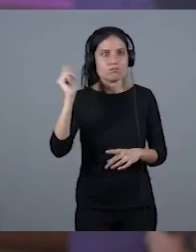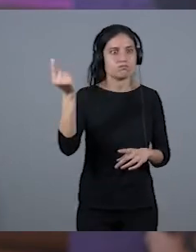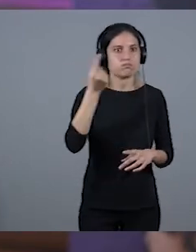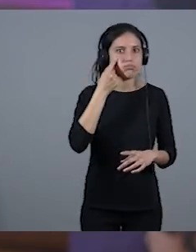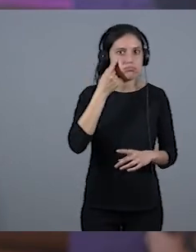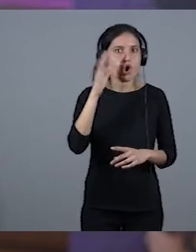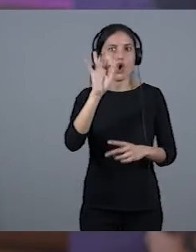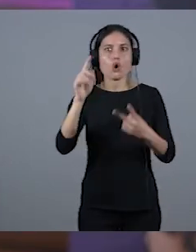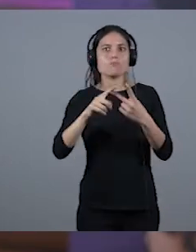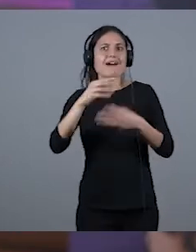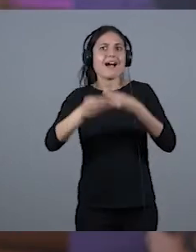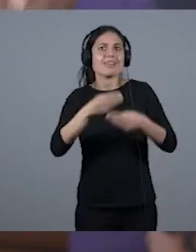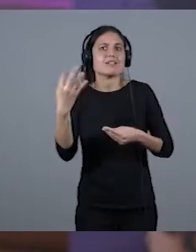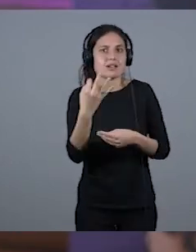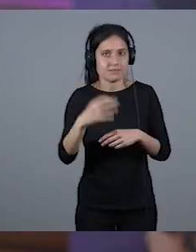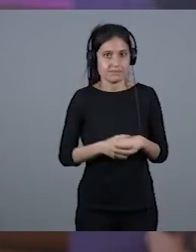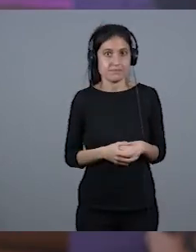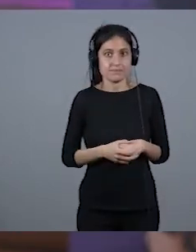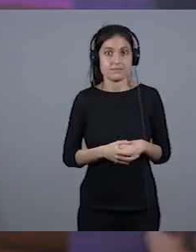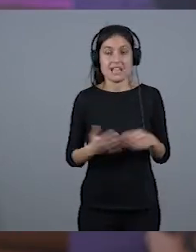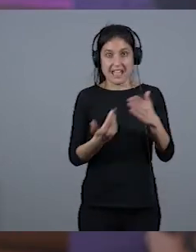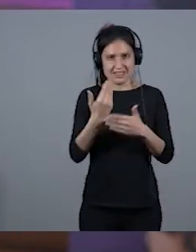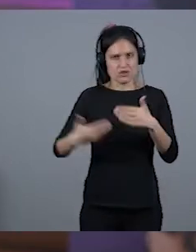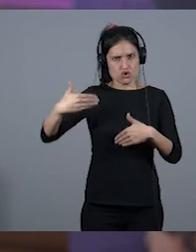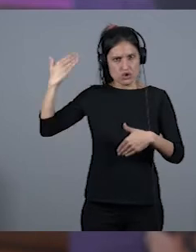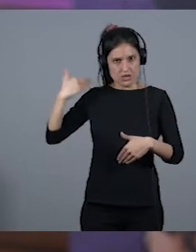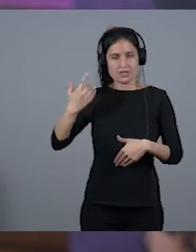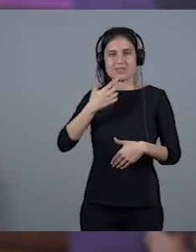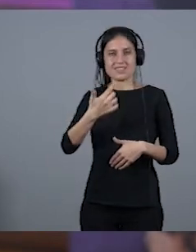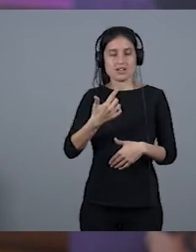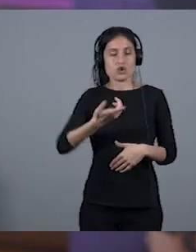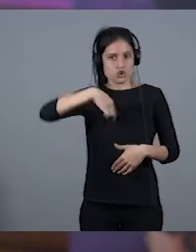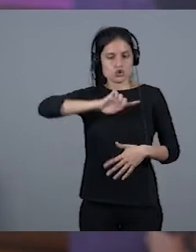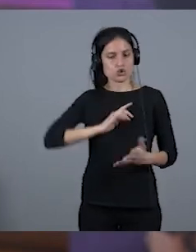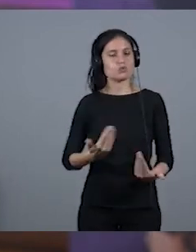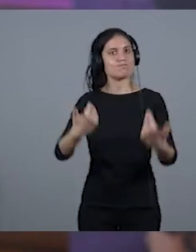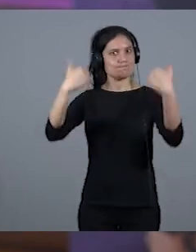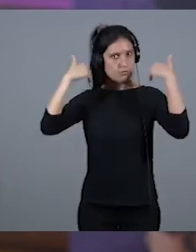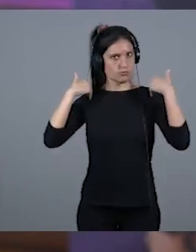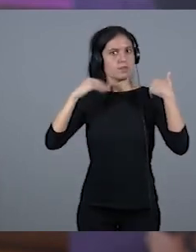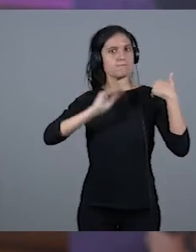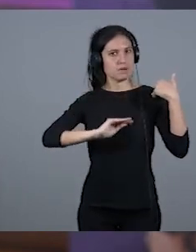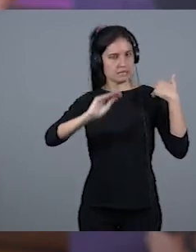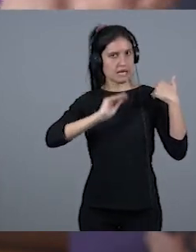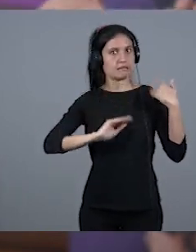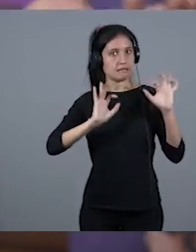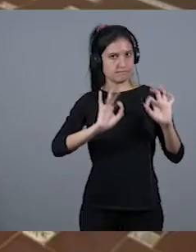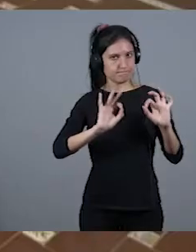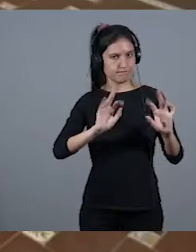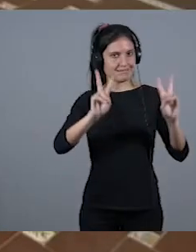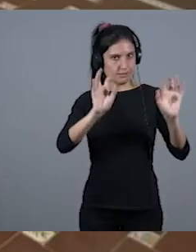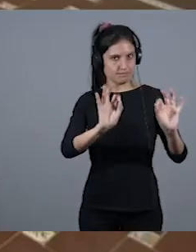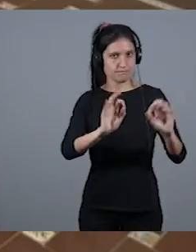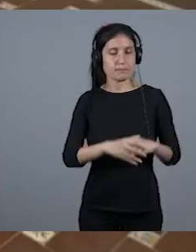ahí tenemos un papel, lo decía el otro día, de responsabilidad muy importante. Con lo cual, si nosotros